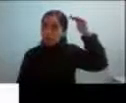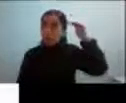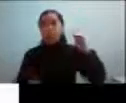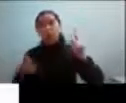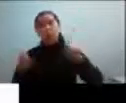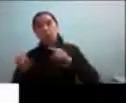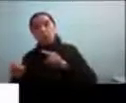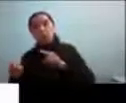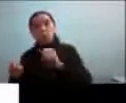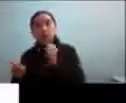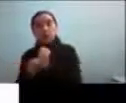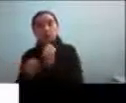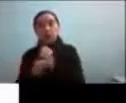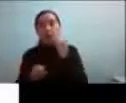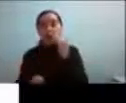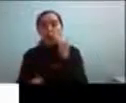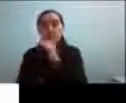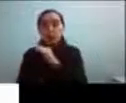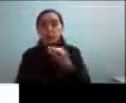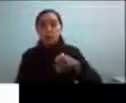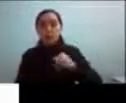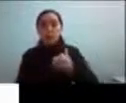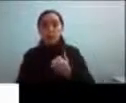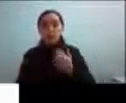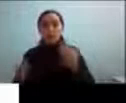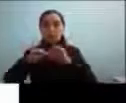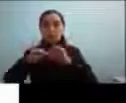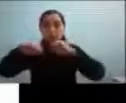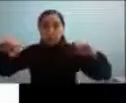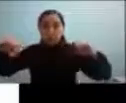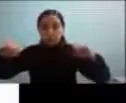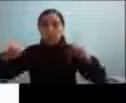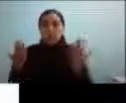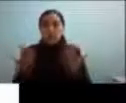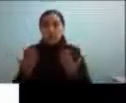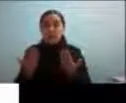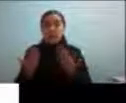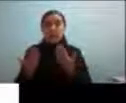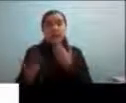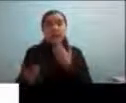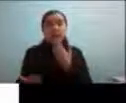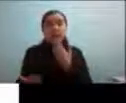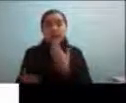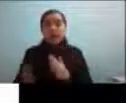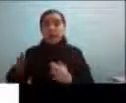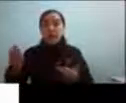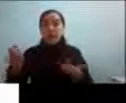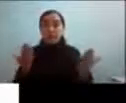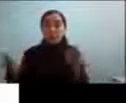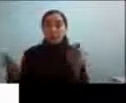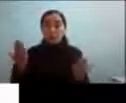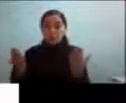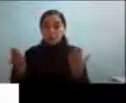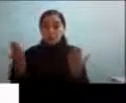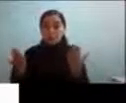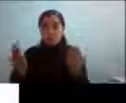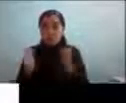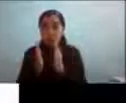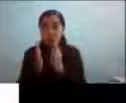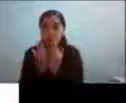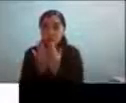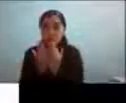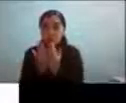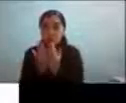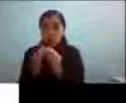con niños y adolescentes y que además la proporción de estudios planteando igualdad